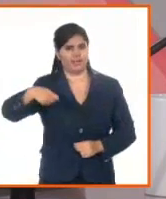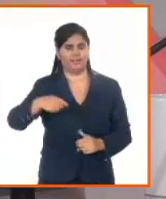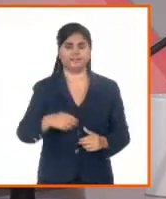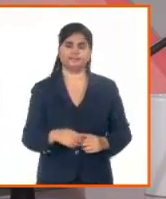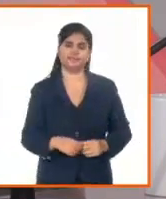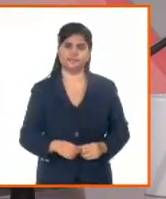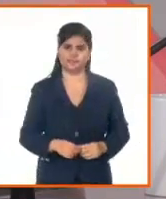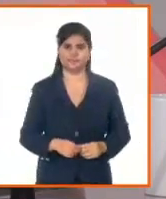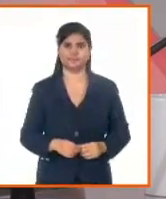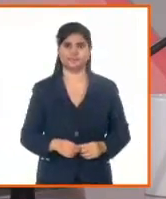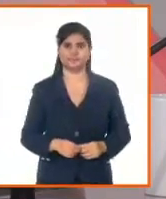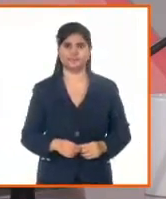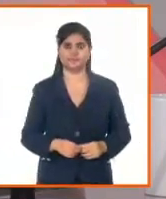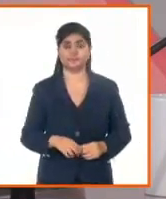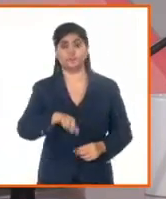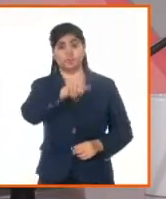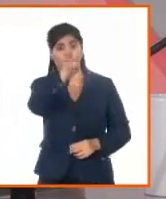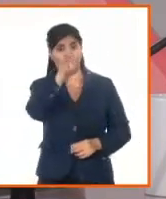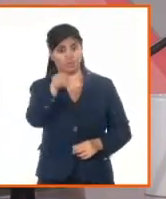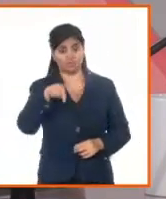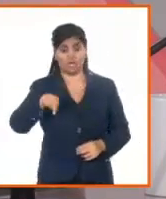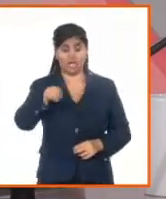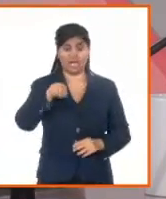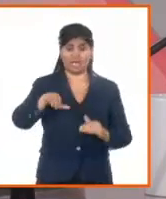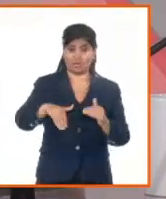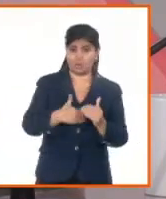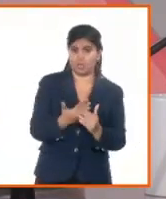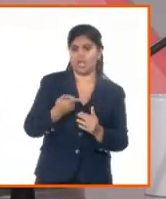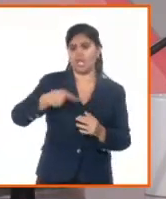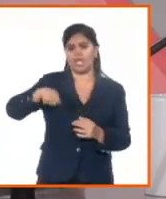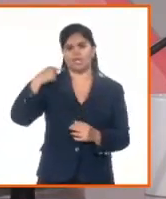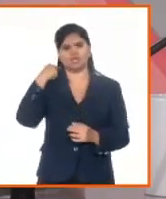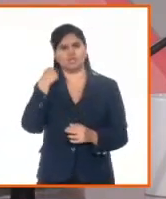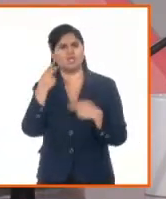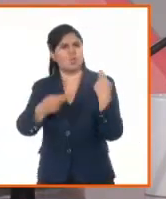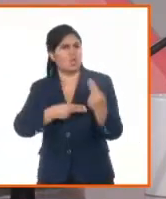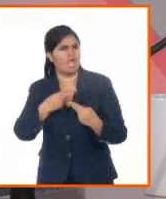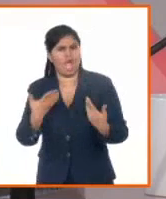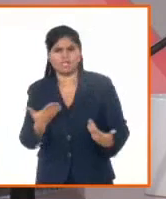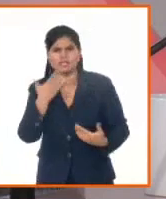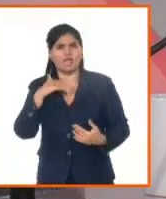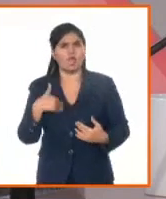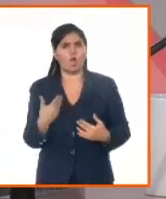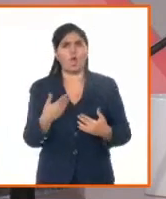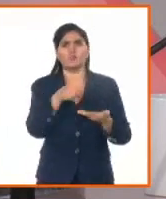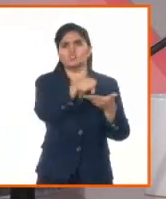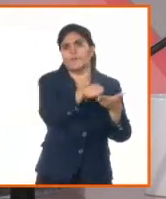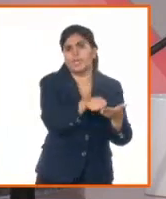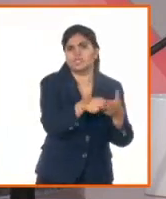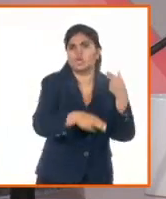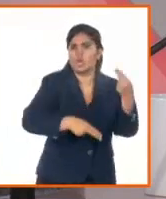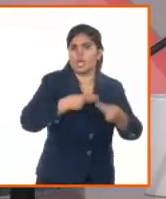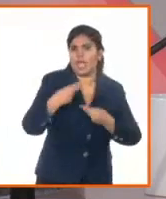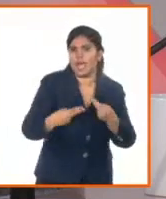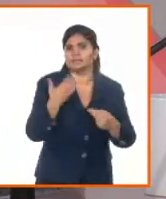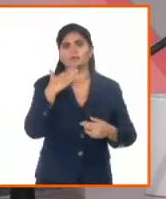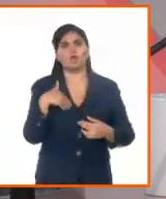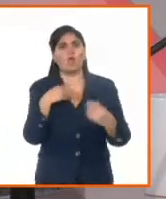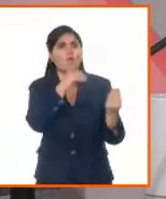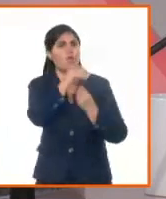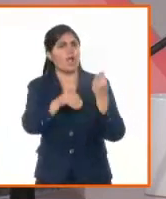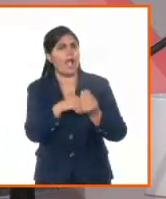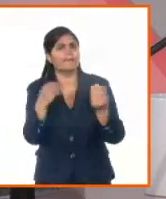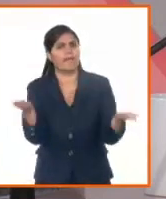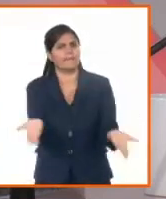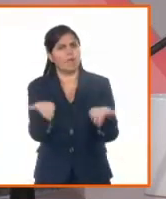servicios. ¿Qué ha estado pasando en estos años? ¿Cómo se han enfrentado los crecimientos de la demanda? ¿Cuáles son las dificultades